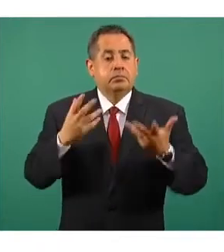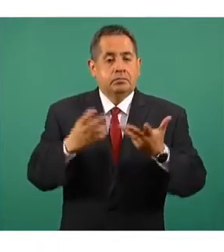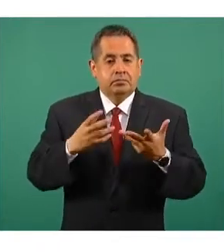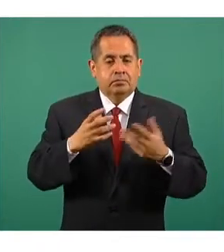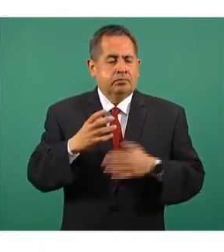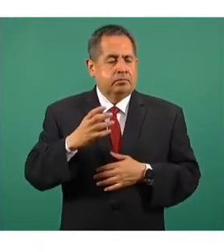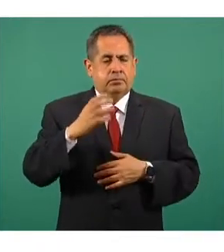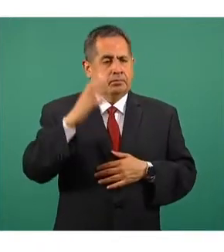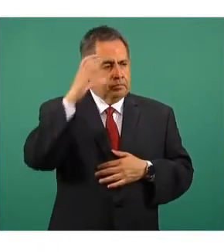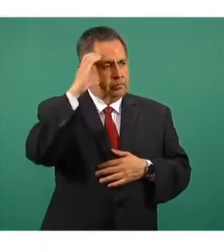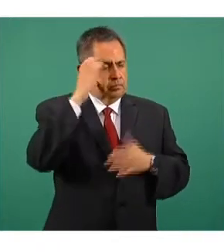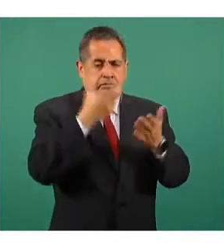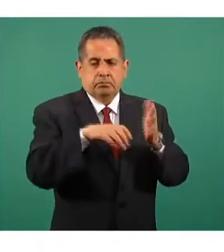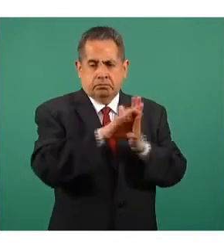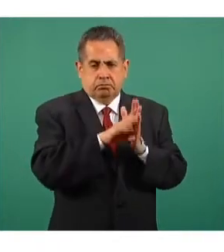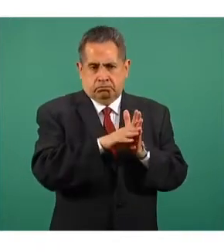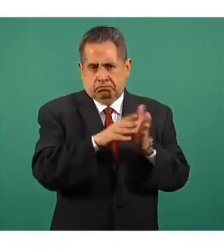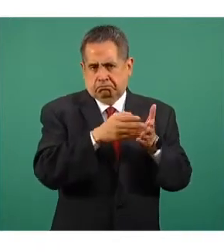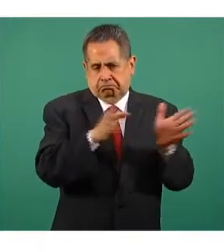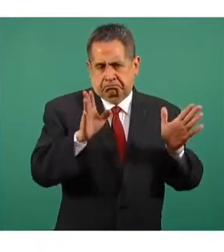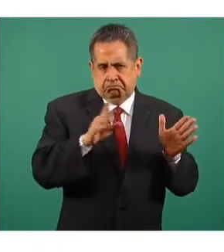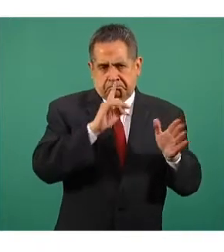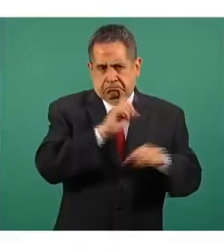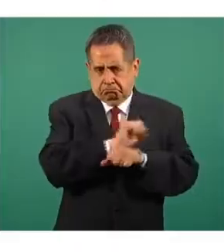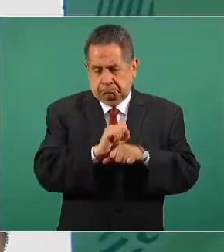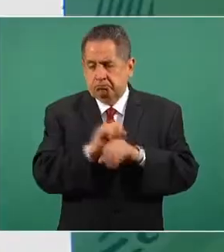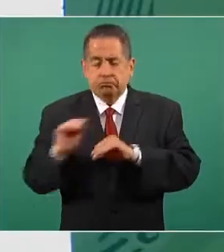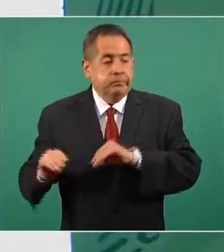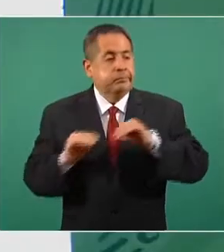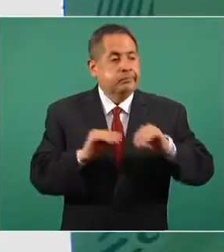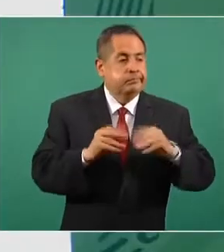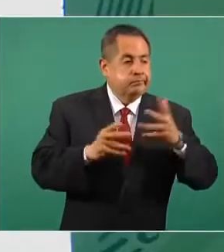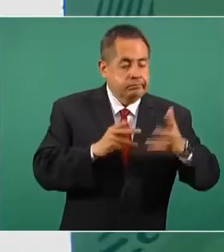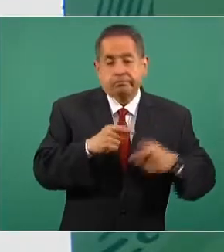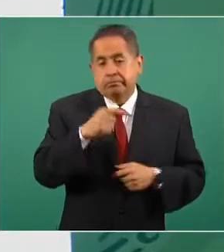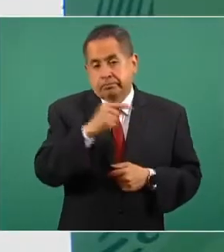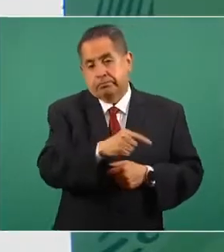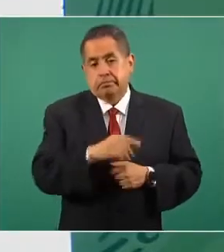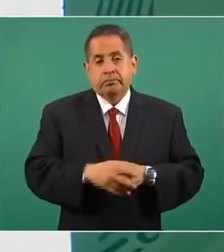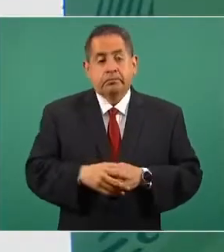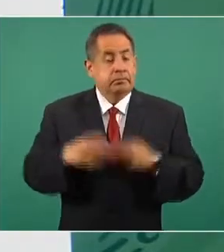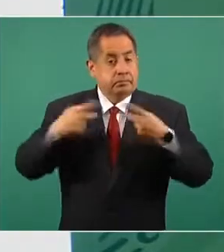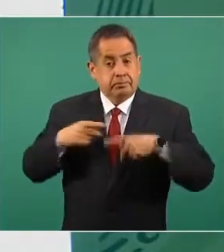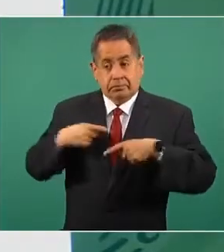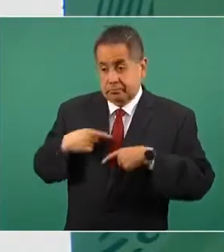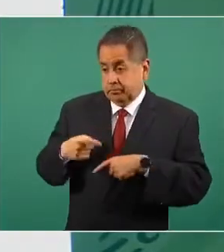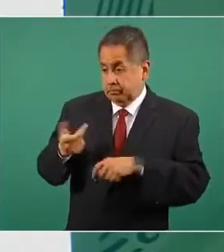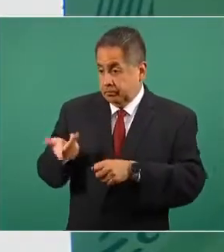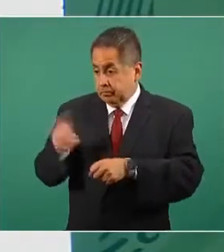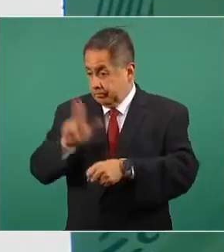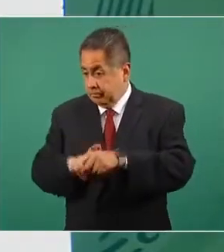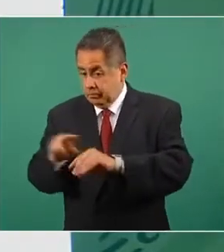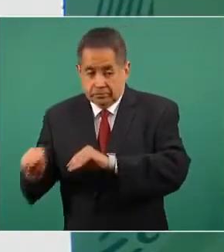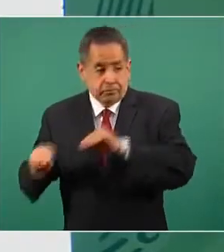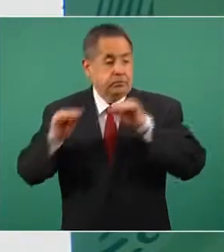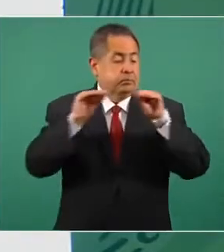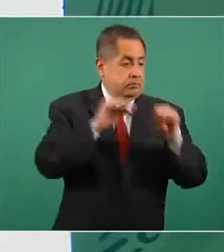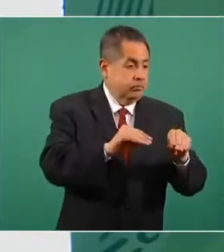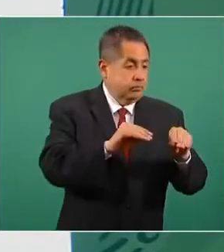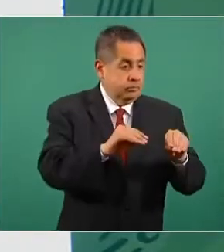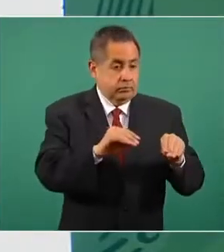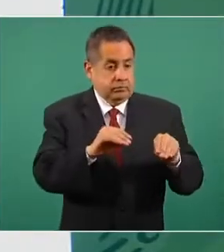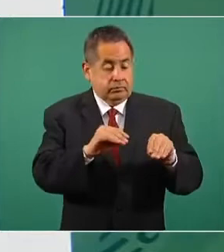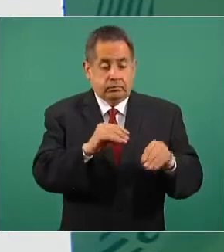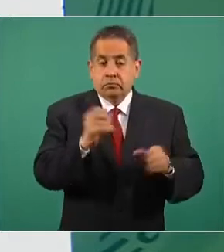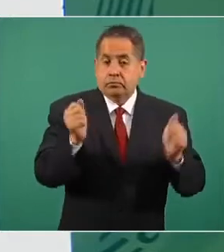camas generales de hospitalización, recordemos también que no todo aquel que se hospitaliza está en una unidad de cuidados intensivos